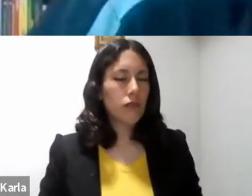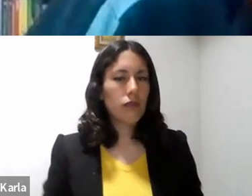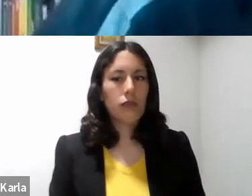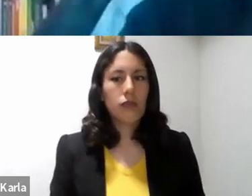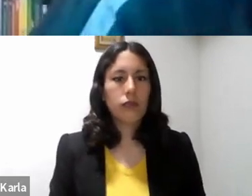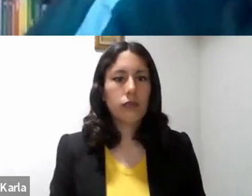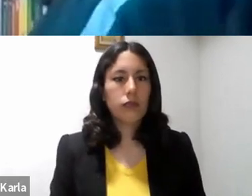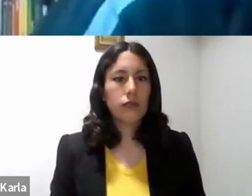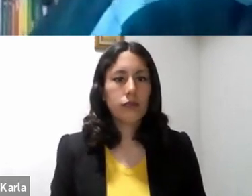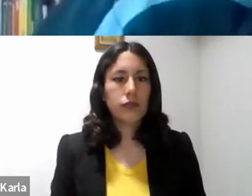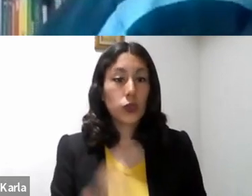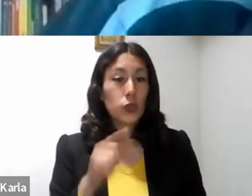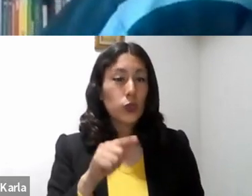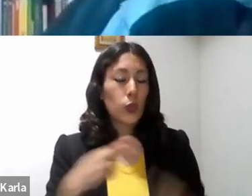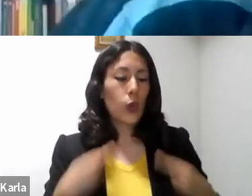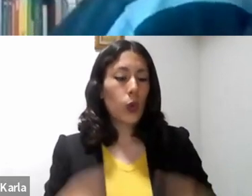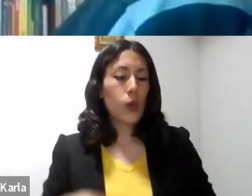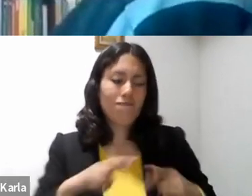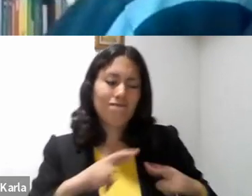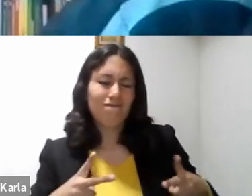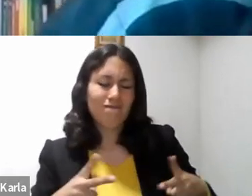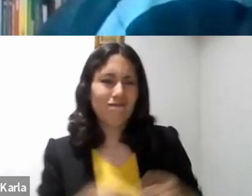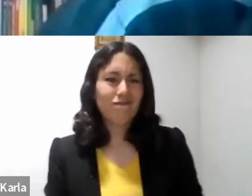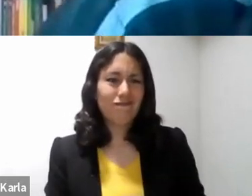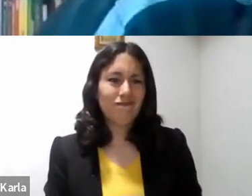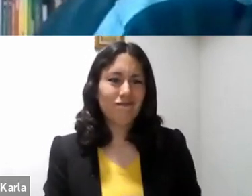Sus vestiduras están rotas, están estrujadas,